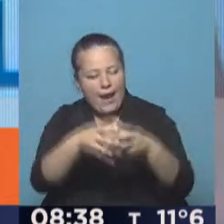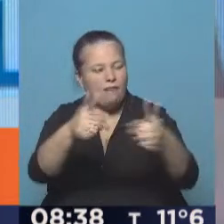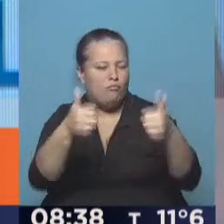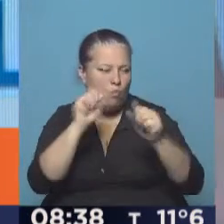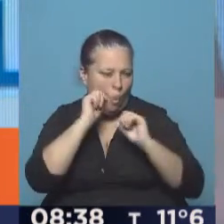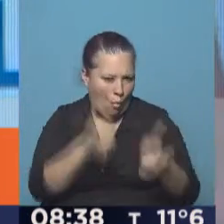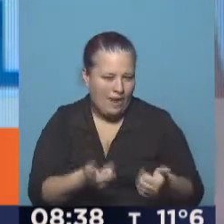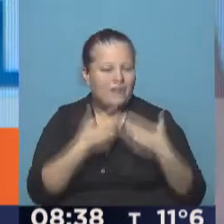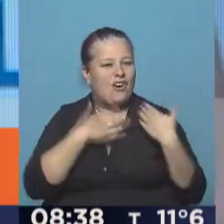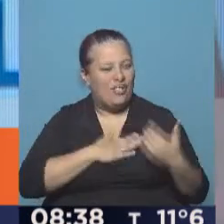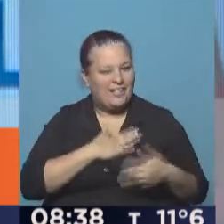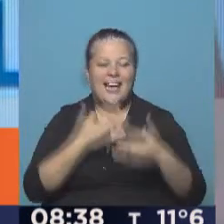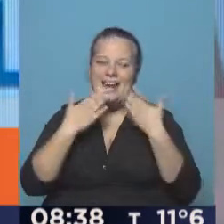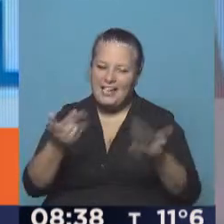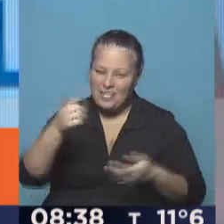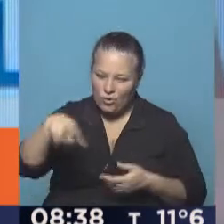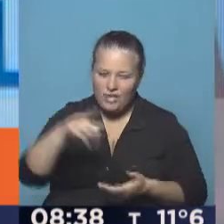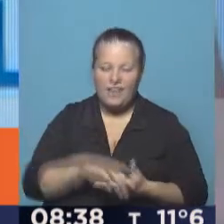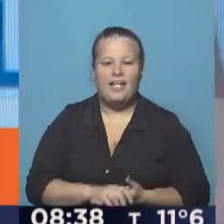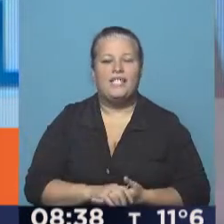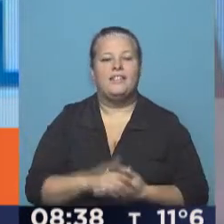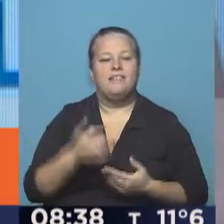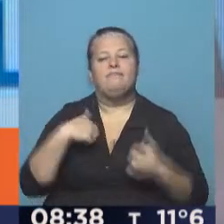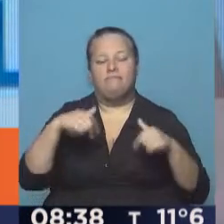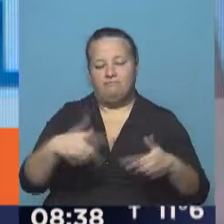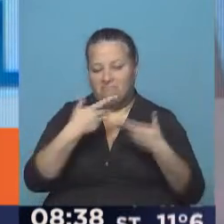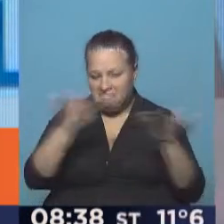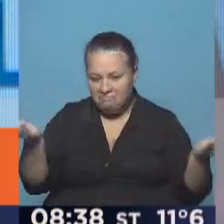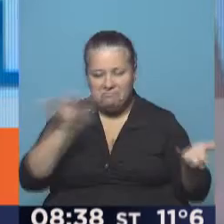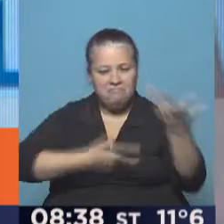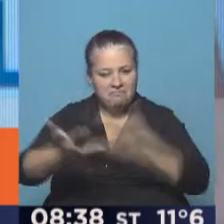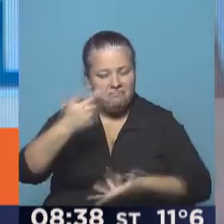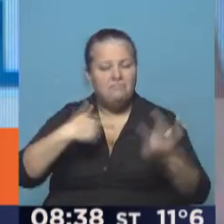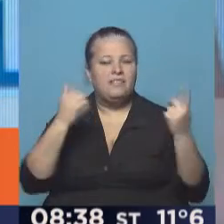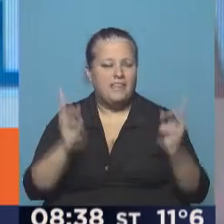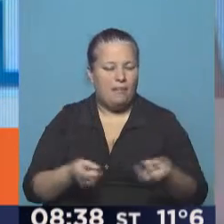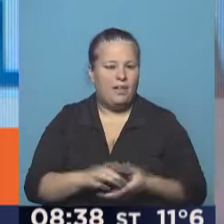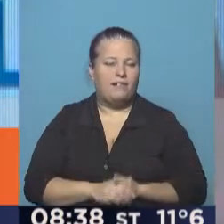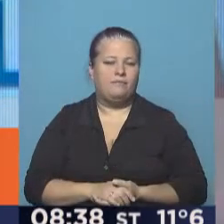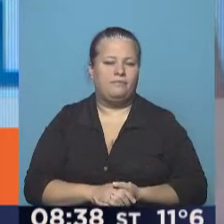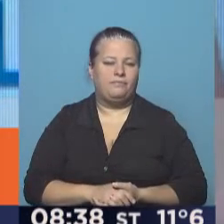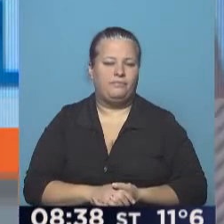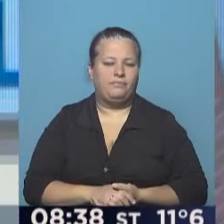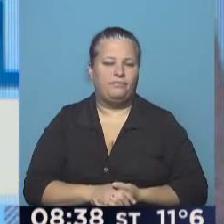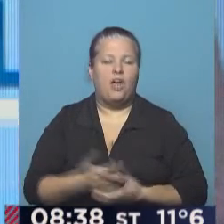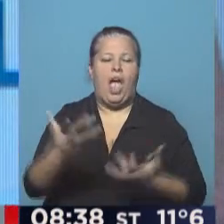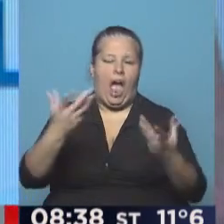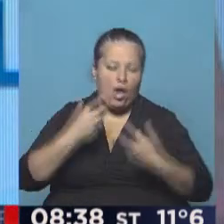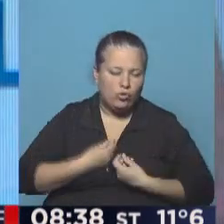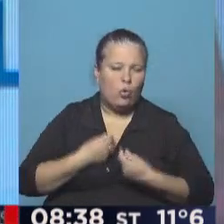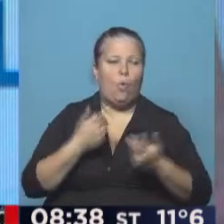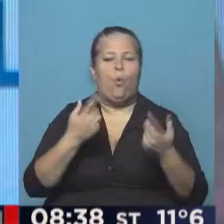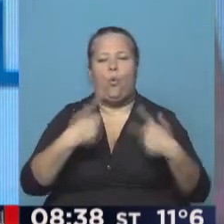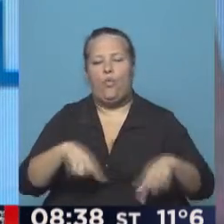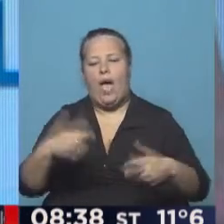maravilloso. Mariana, un placer. Gracias a ustedes y estamos abiertos a recibir, por supuesto, colaboraciones,